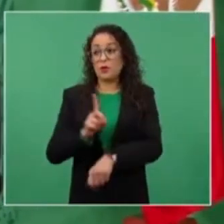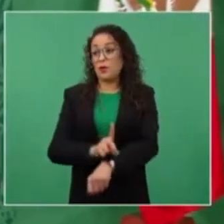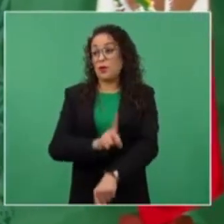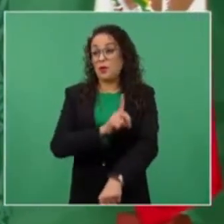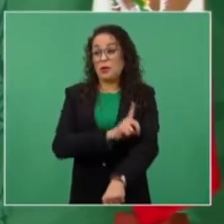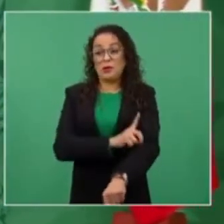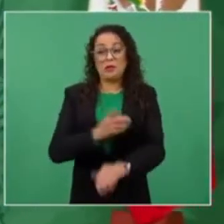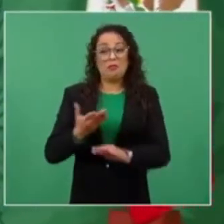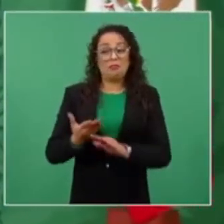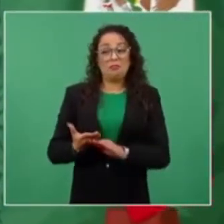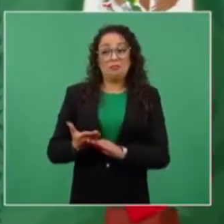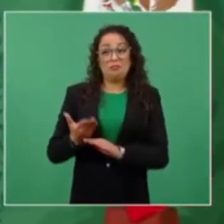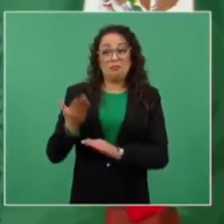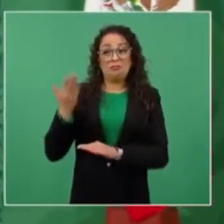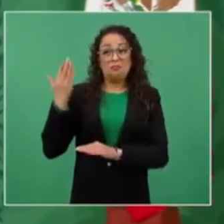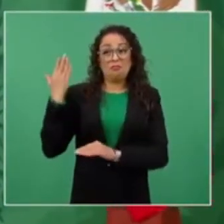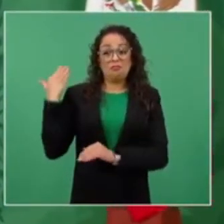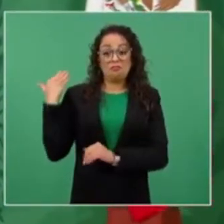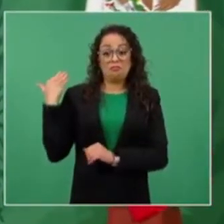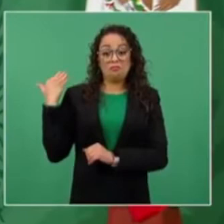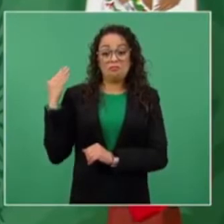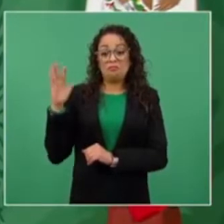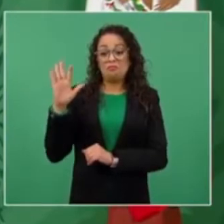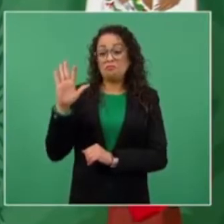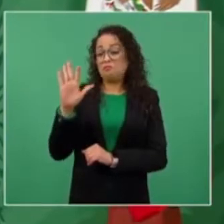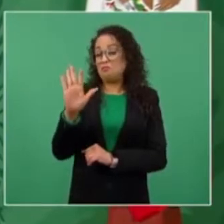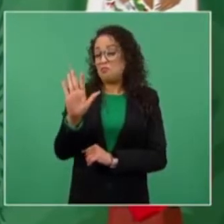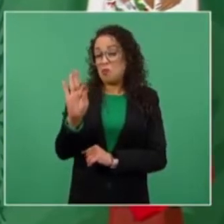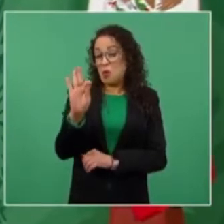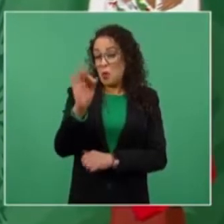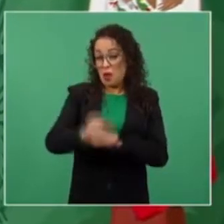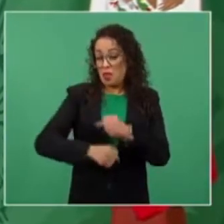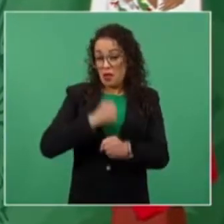40 años,